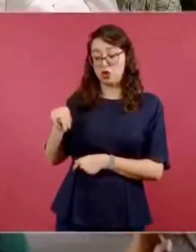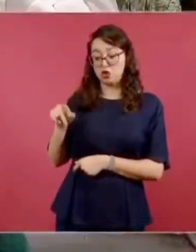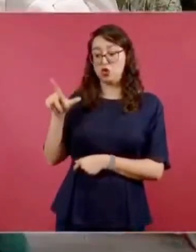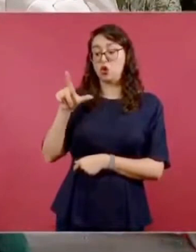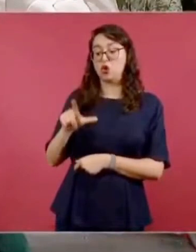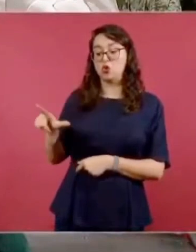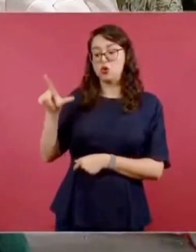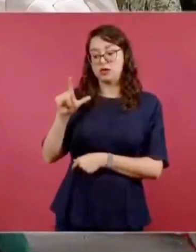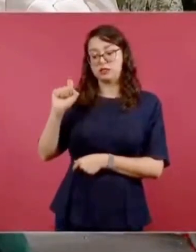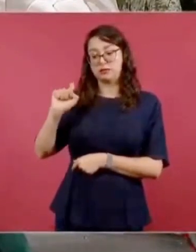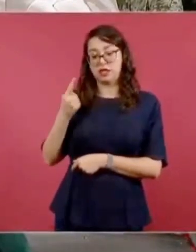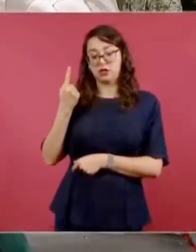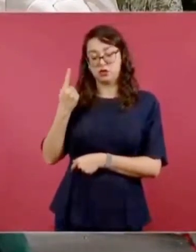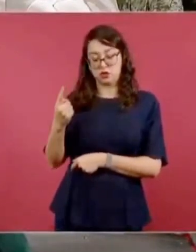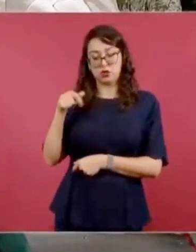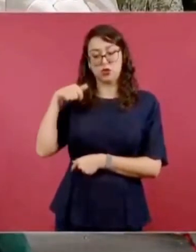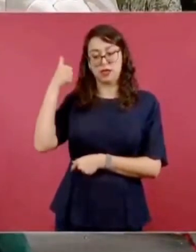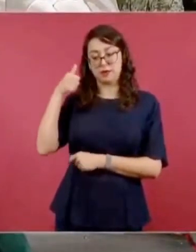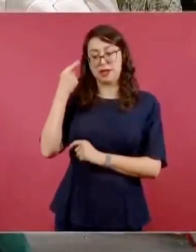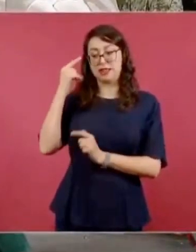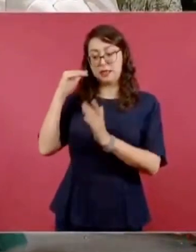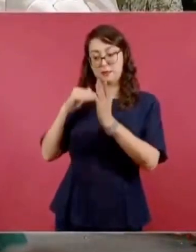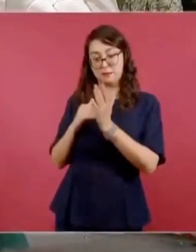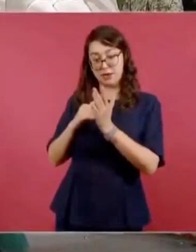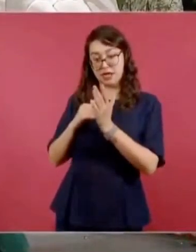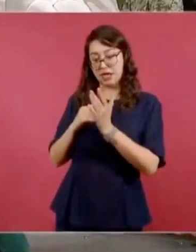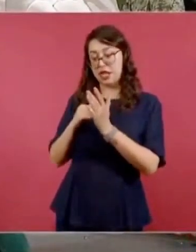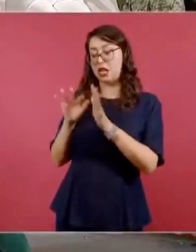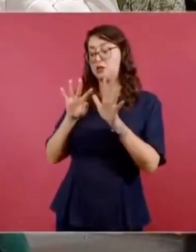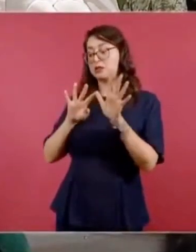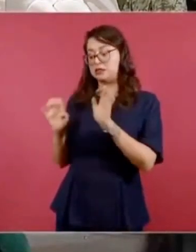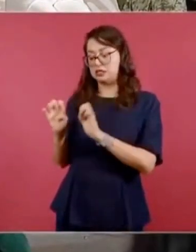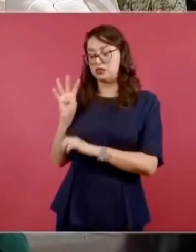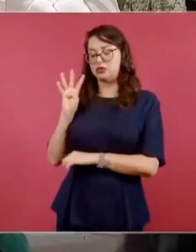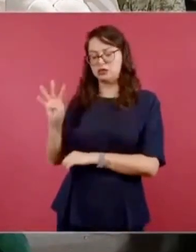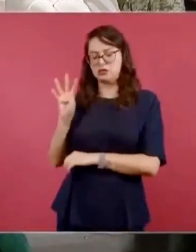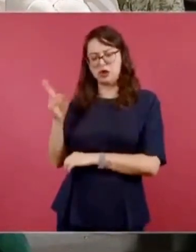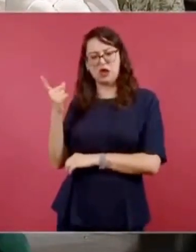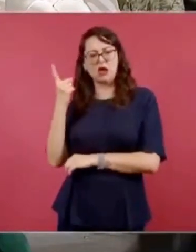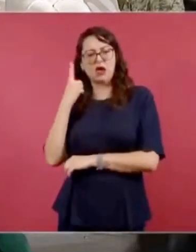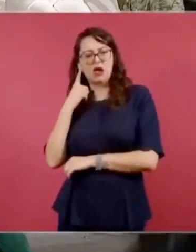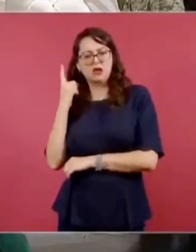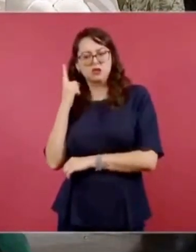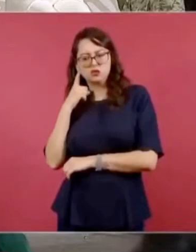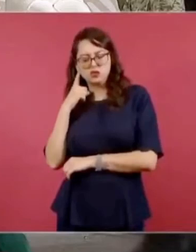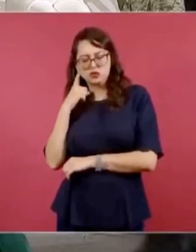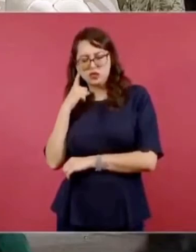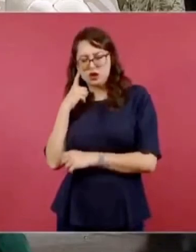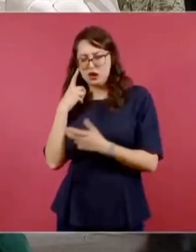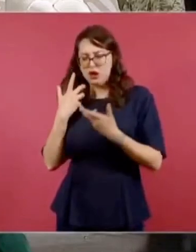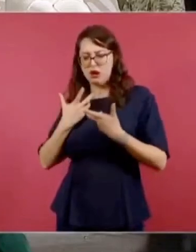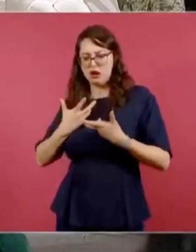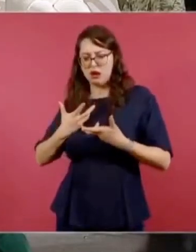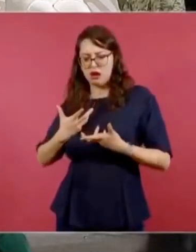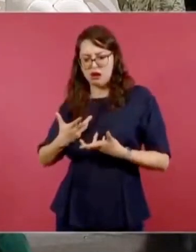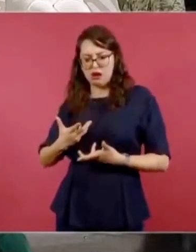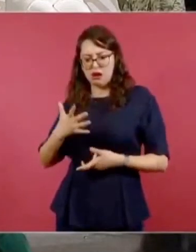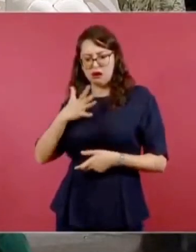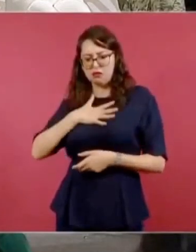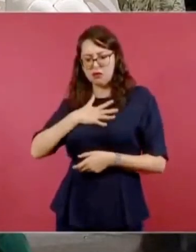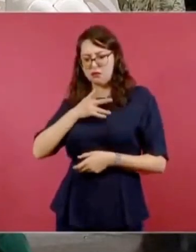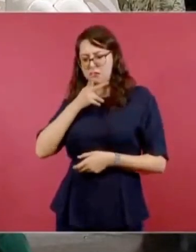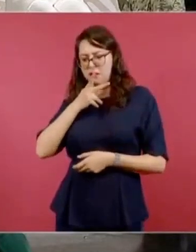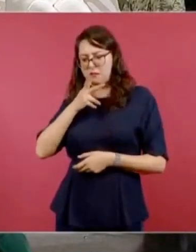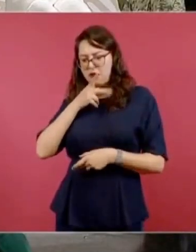abril de 1919 la noticia sobre el asesinato de su padre y sus hermanos.